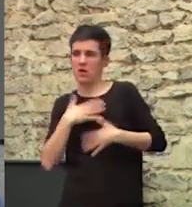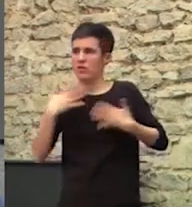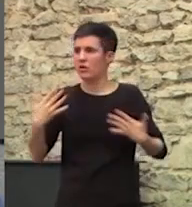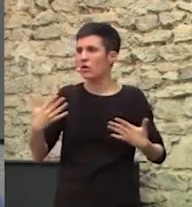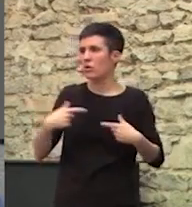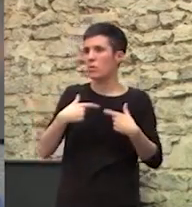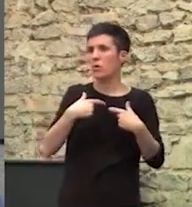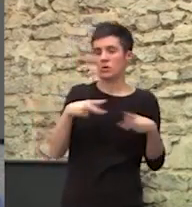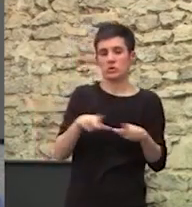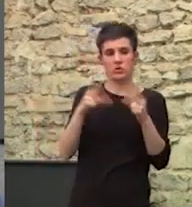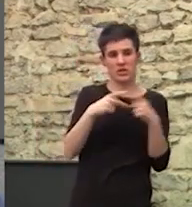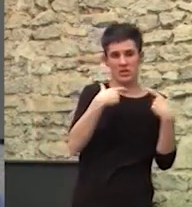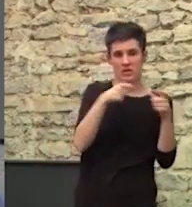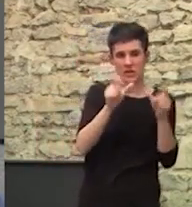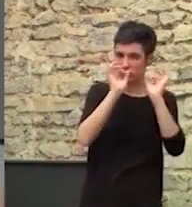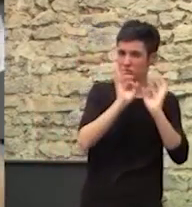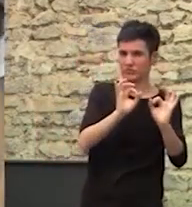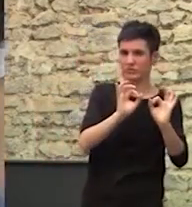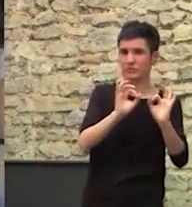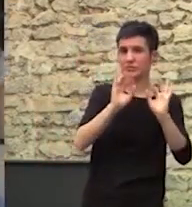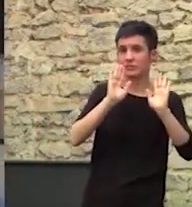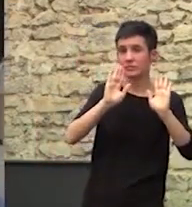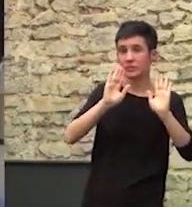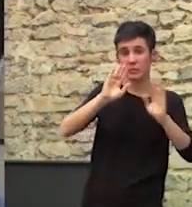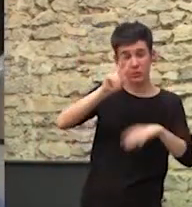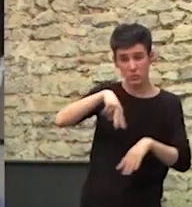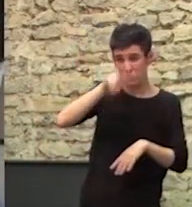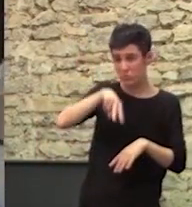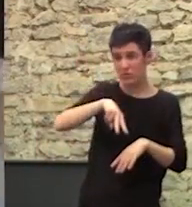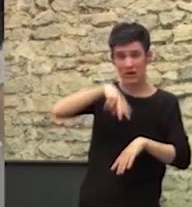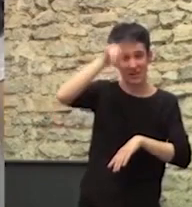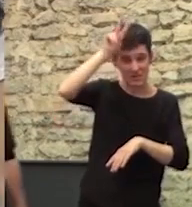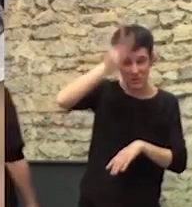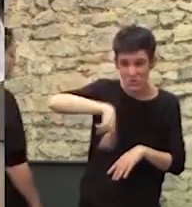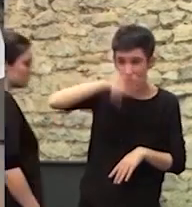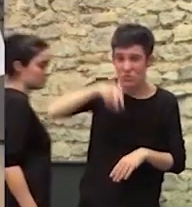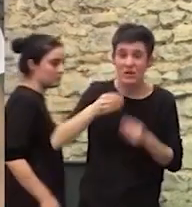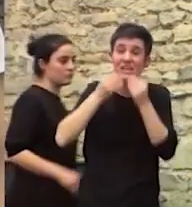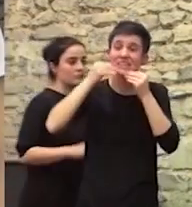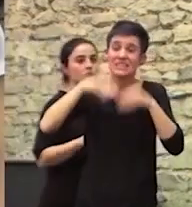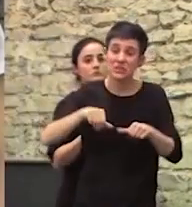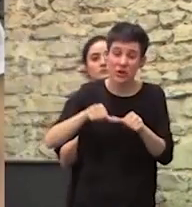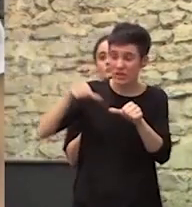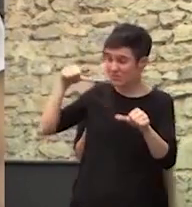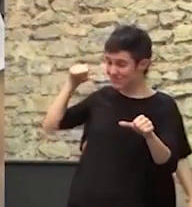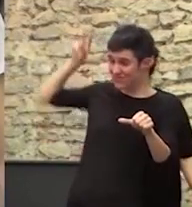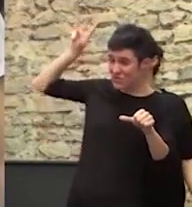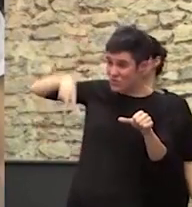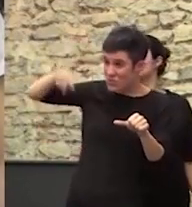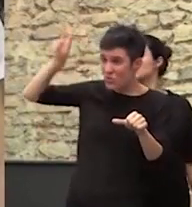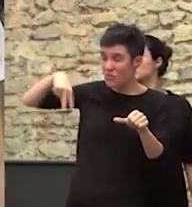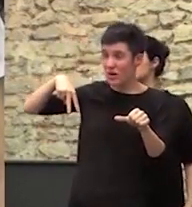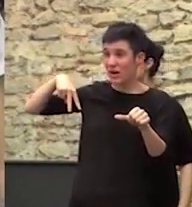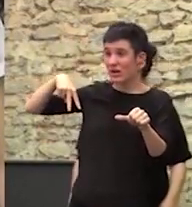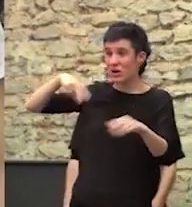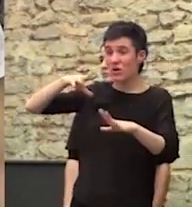sociedad muy determinado Pero jamás, jamás, jamás En la historia Jamás Se ha